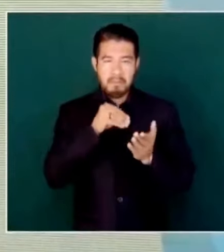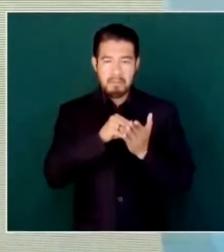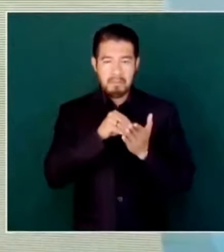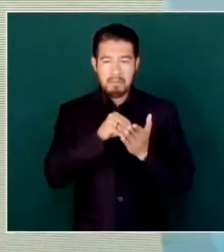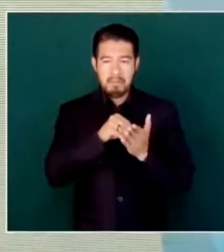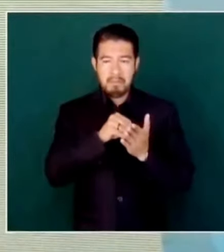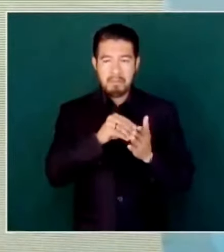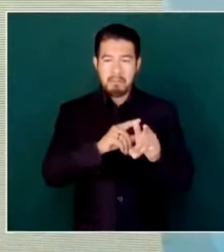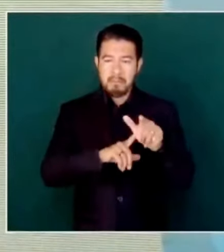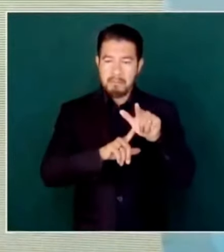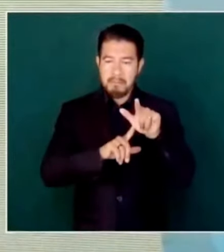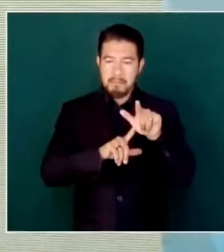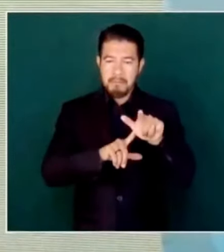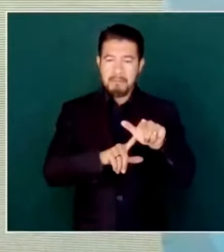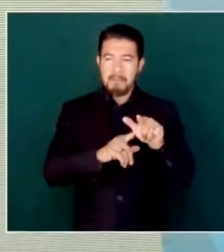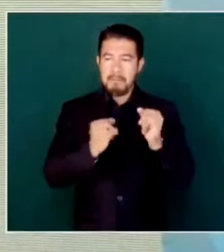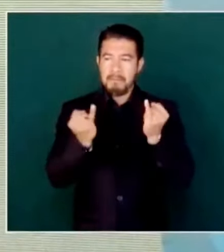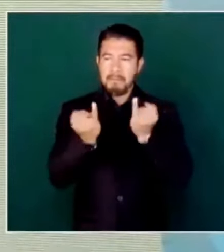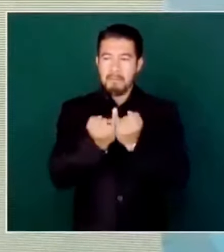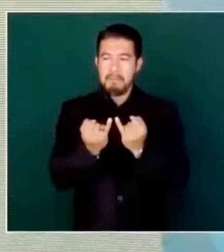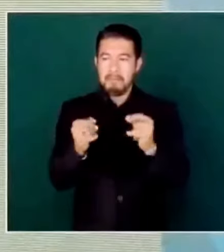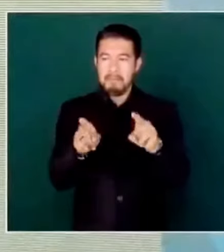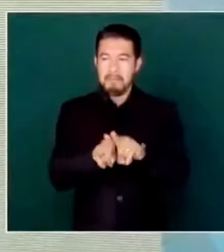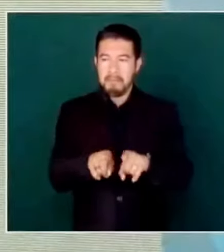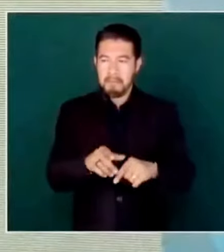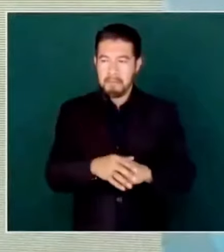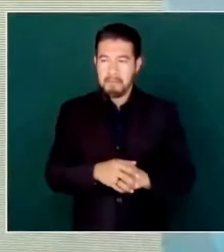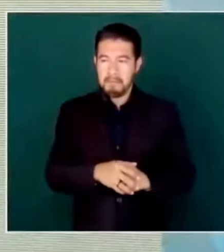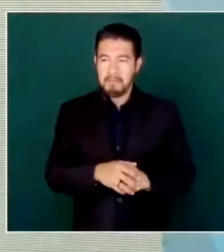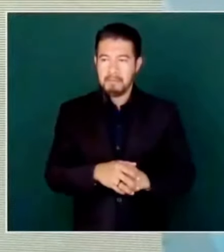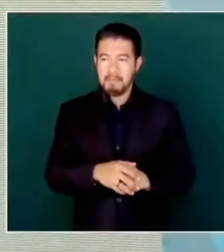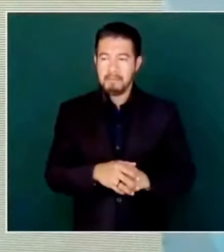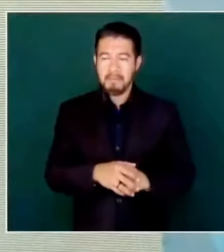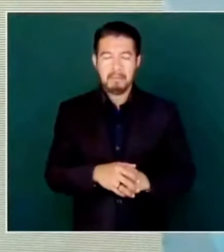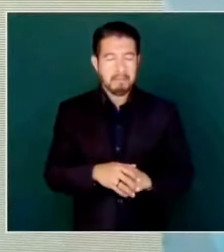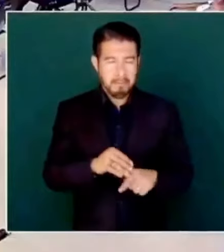todavía.